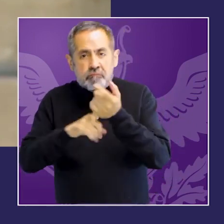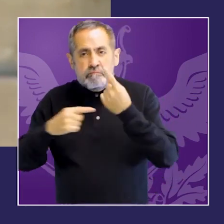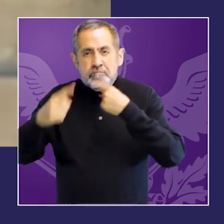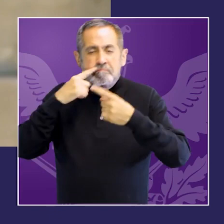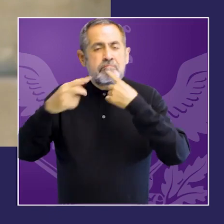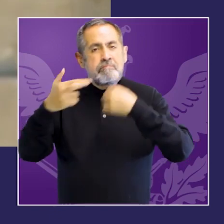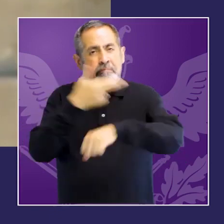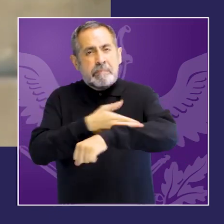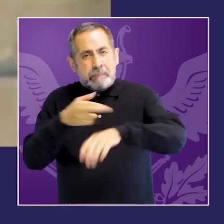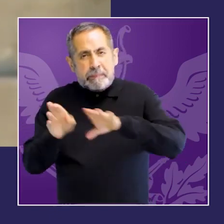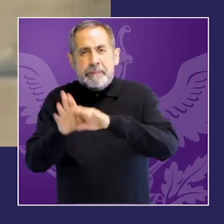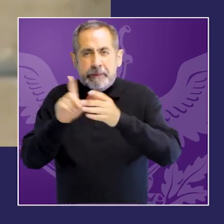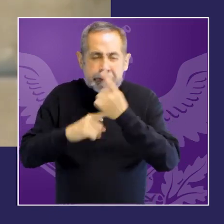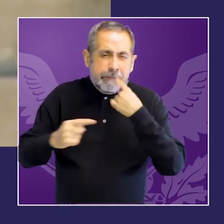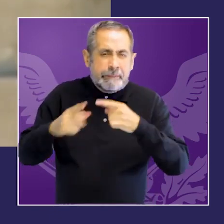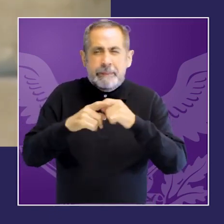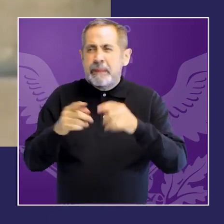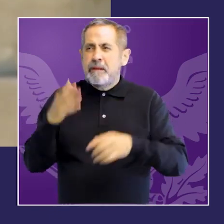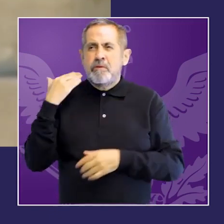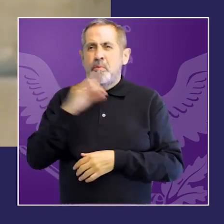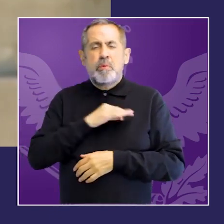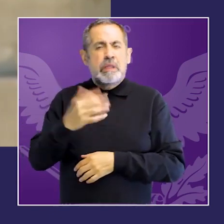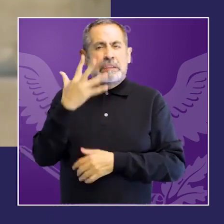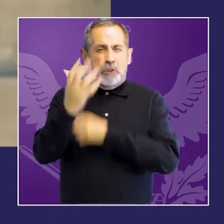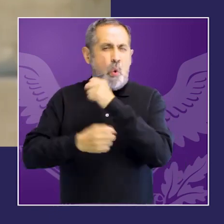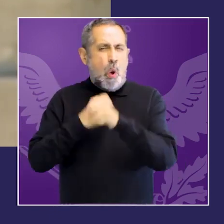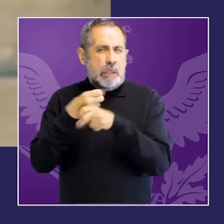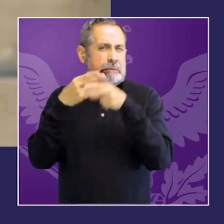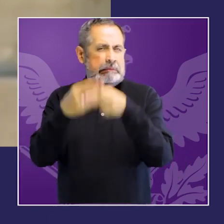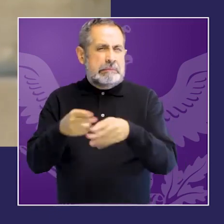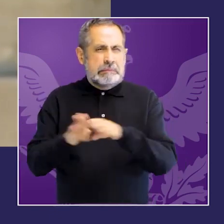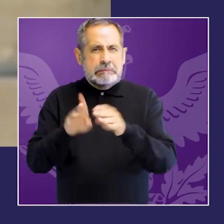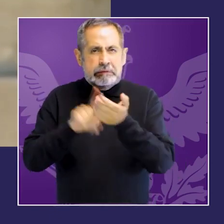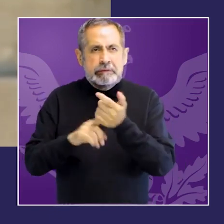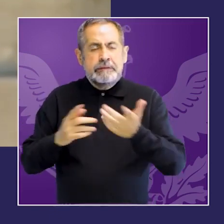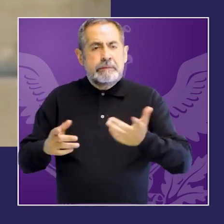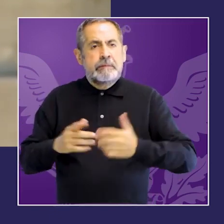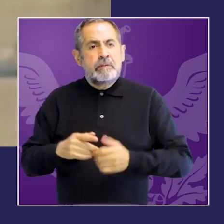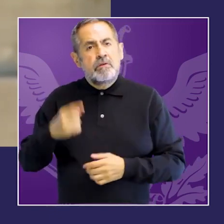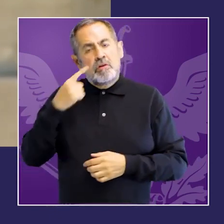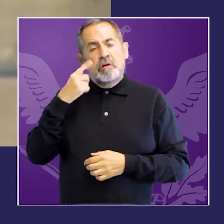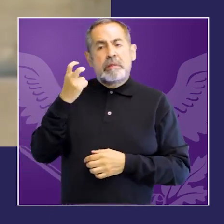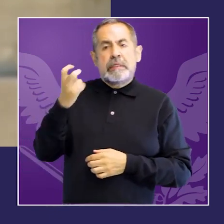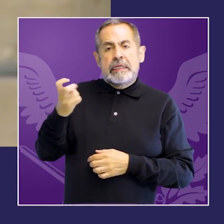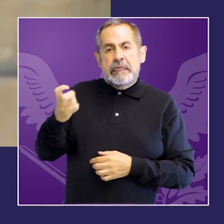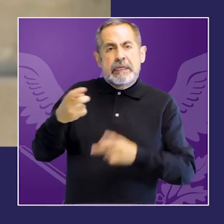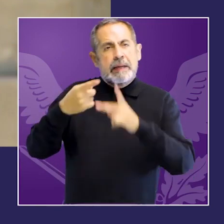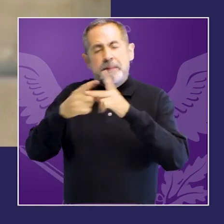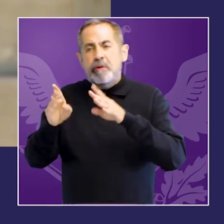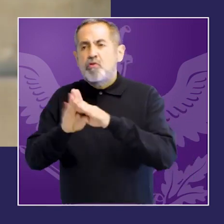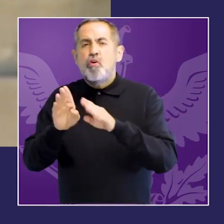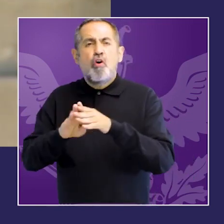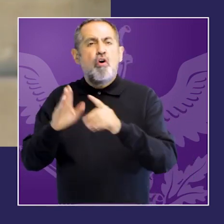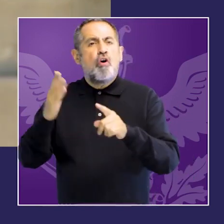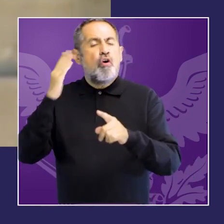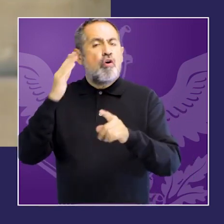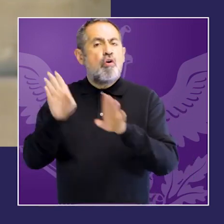recientemente, Colombia en el 2015, Chile en el 2020, optó por dejar la estrategia de